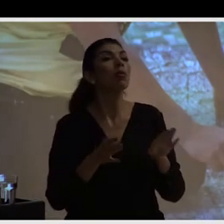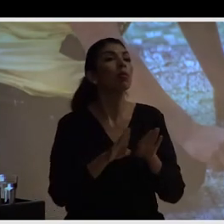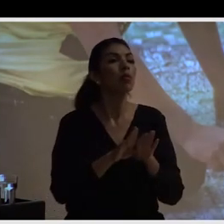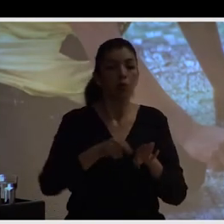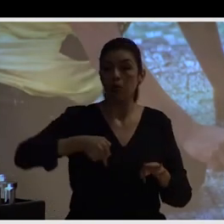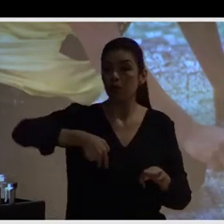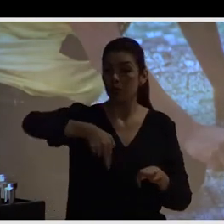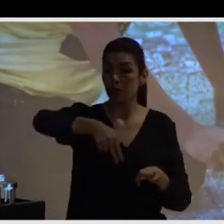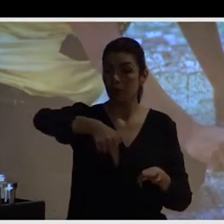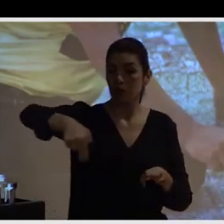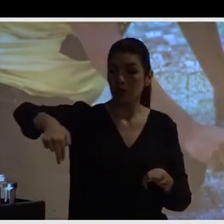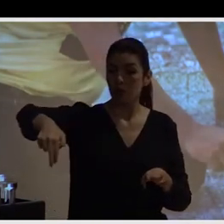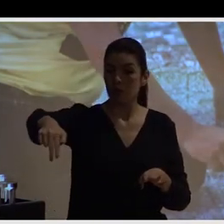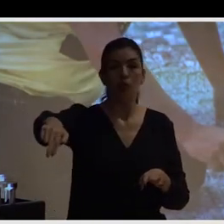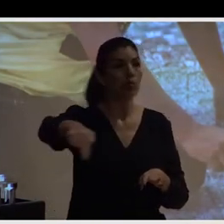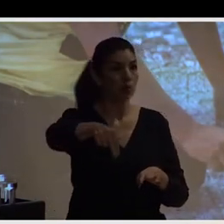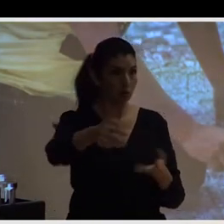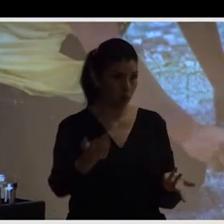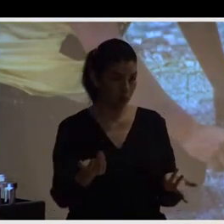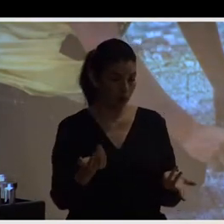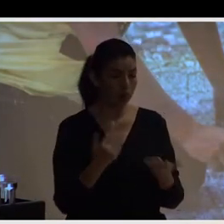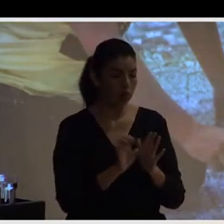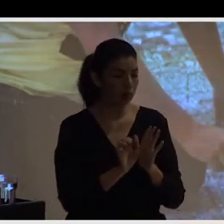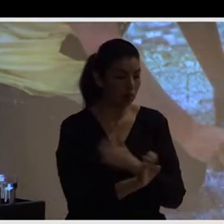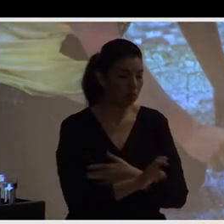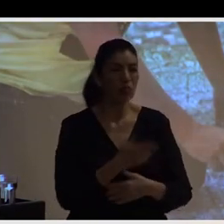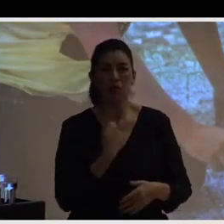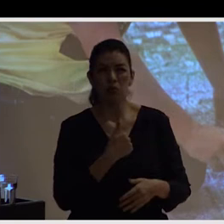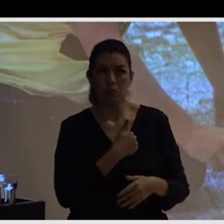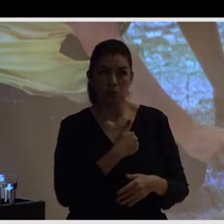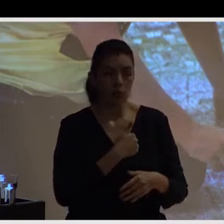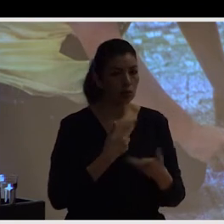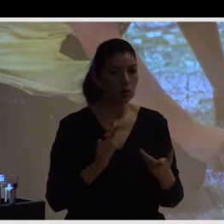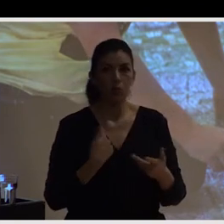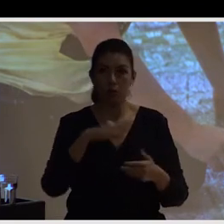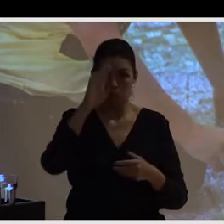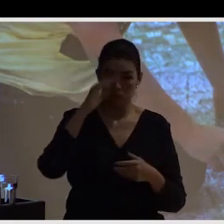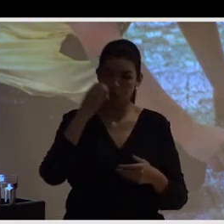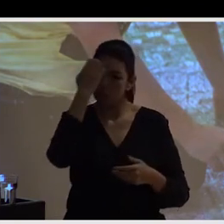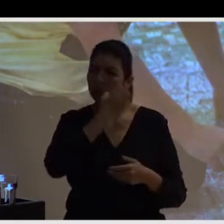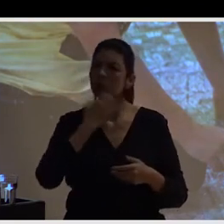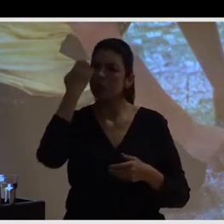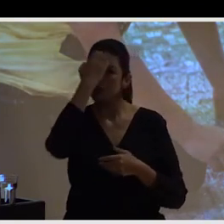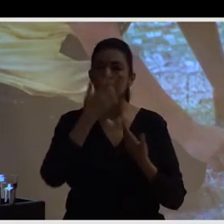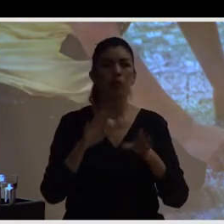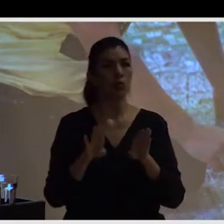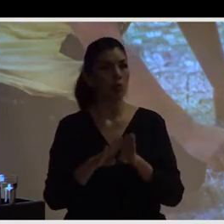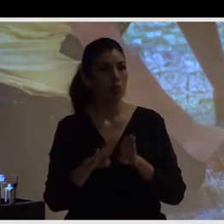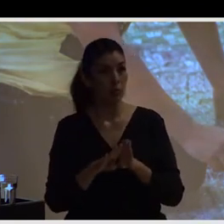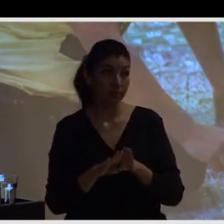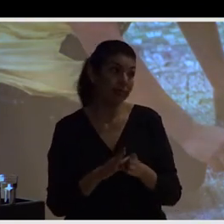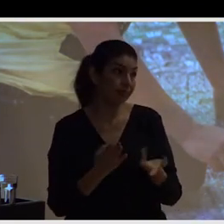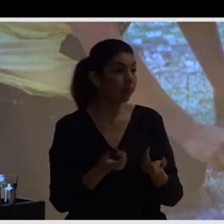Bueno, para nosotros, el punto de partida es encontrar las organizaciones cívicas como las que están aquí representadas, que entienden mejor el contexto